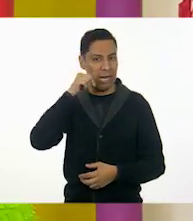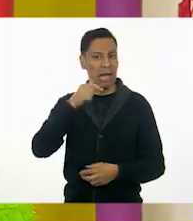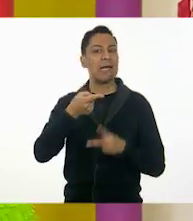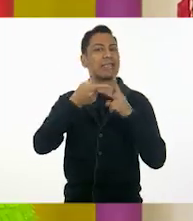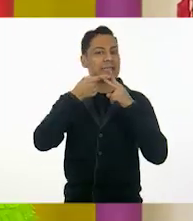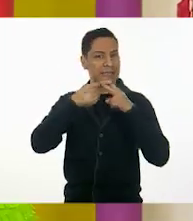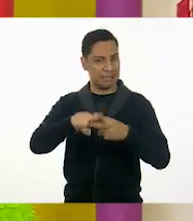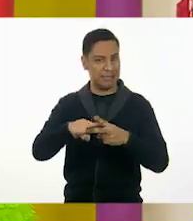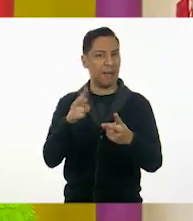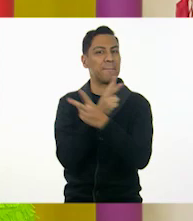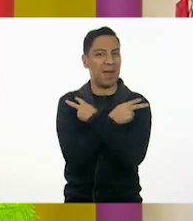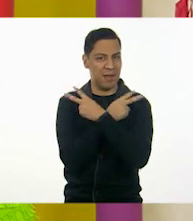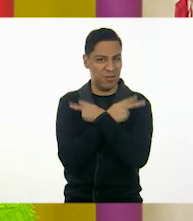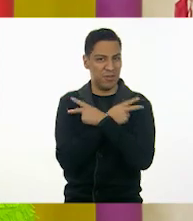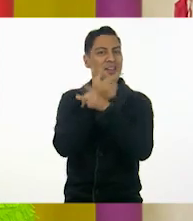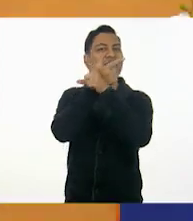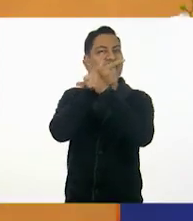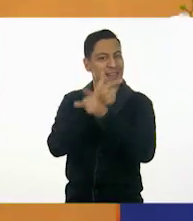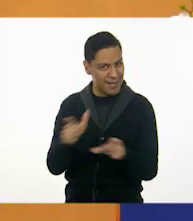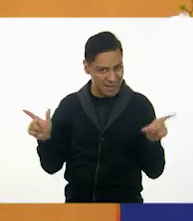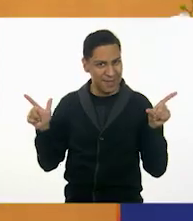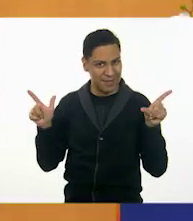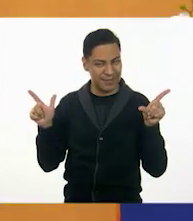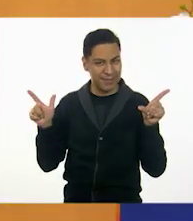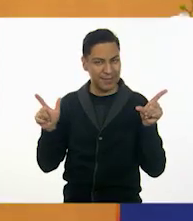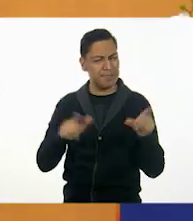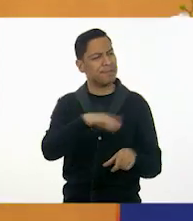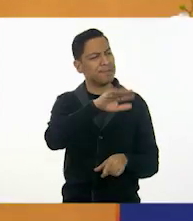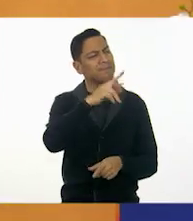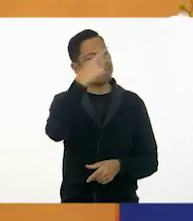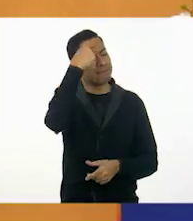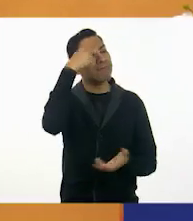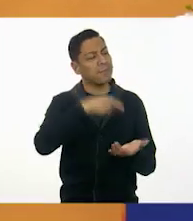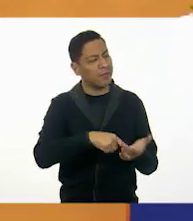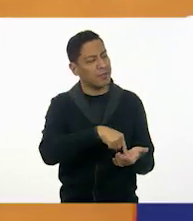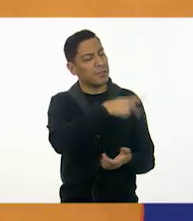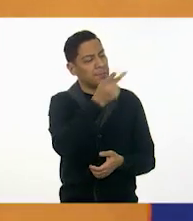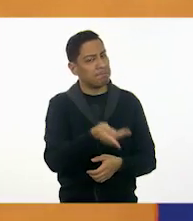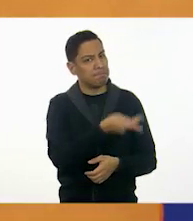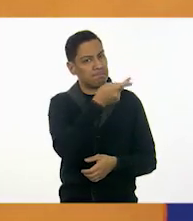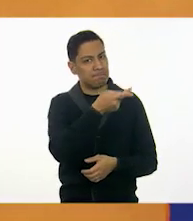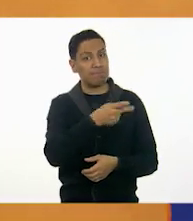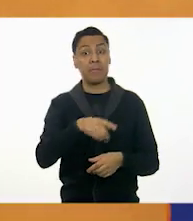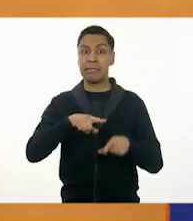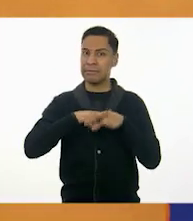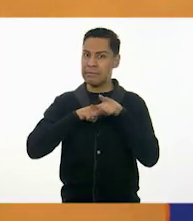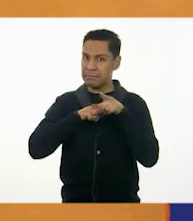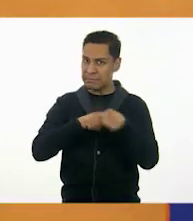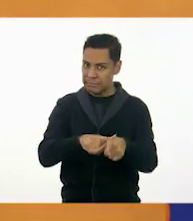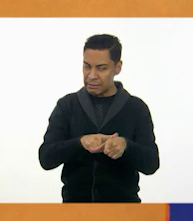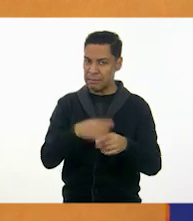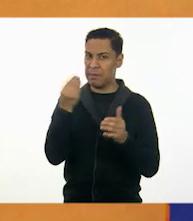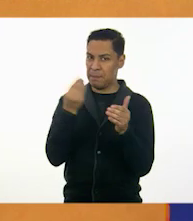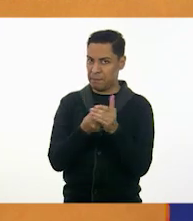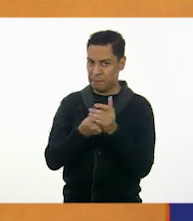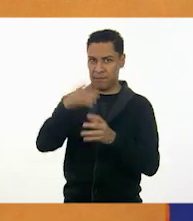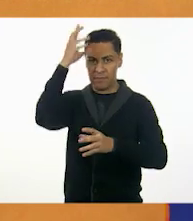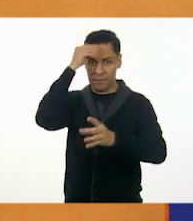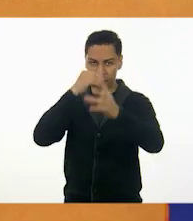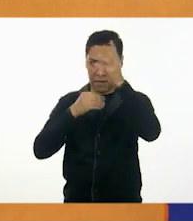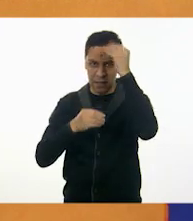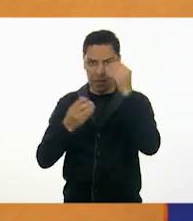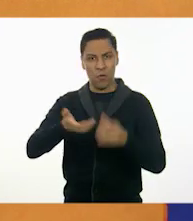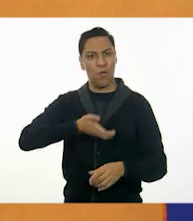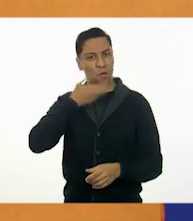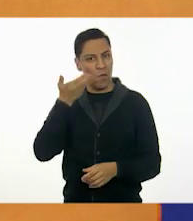vacaciones. libres. Así es, Erick. ¿Qué crees, Erick? Vamos a seguir trabajando con las tradiciones mexicanas. ¿Se